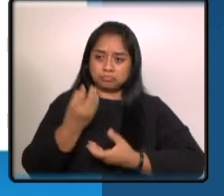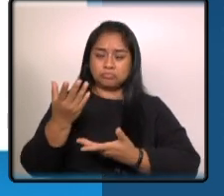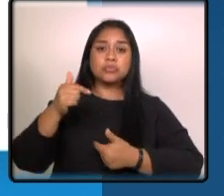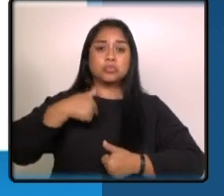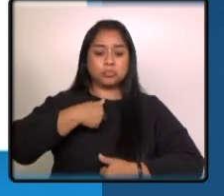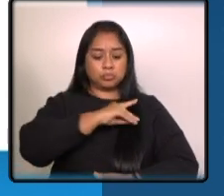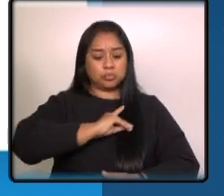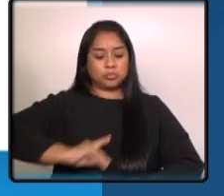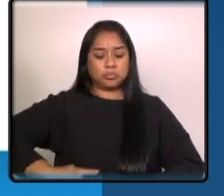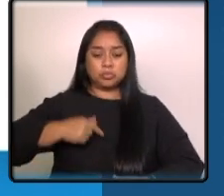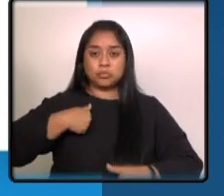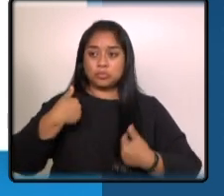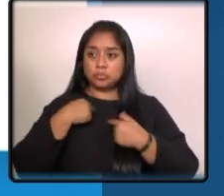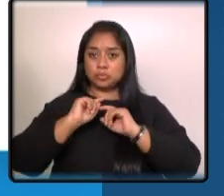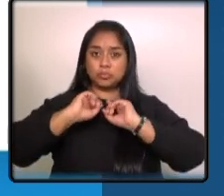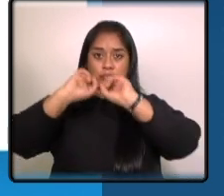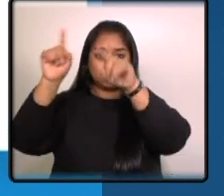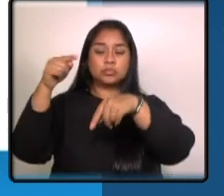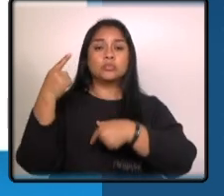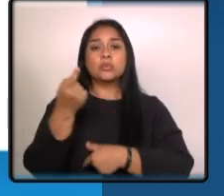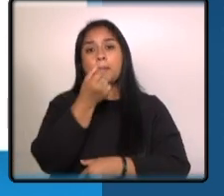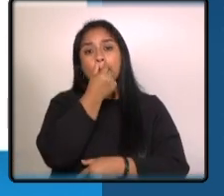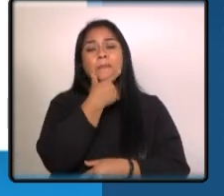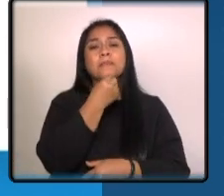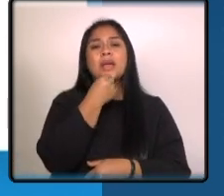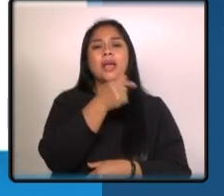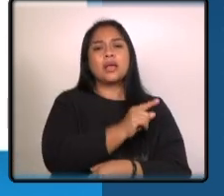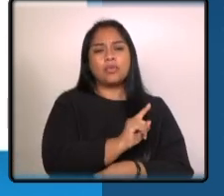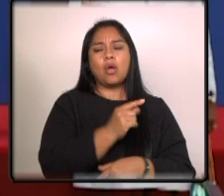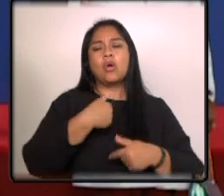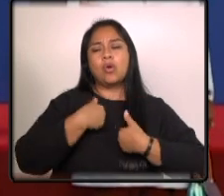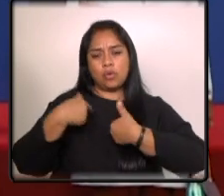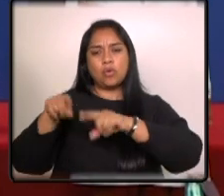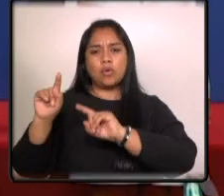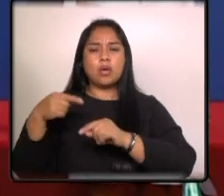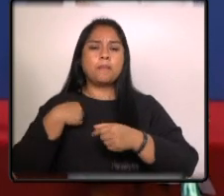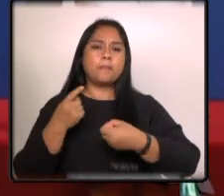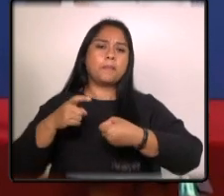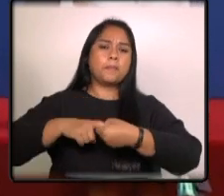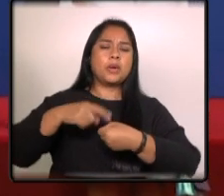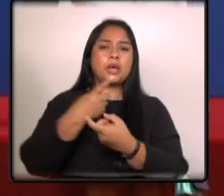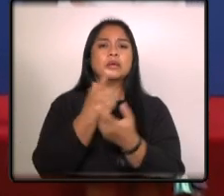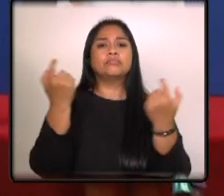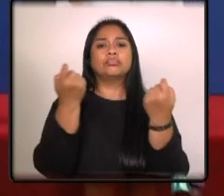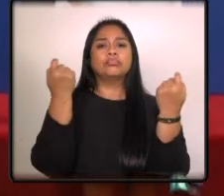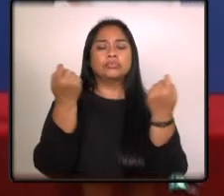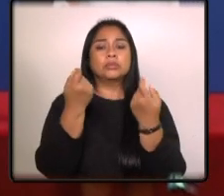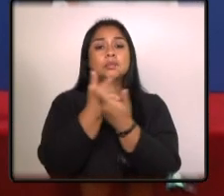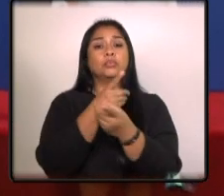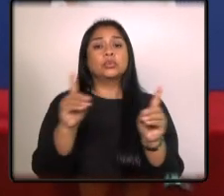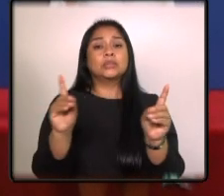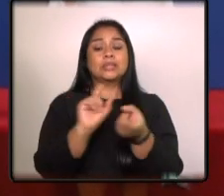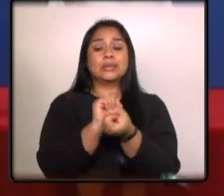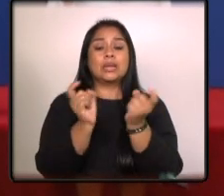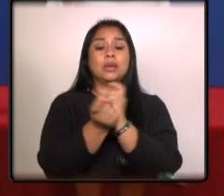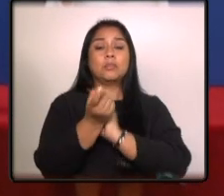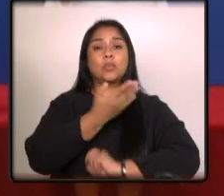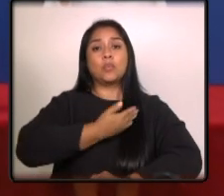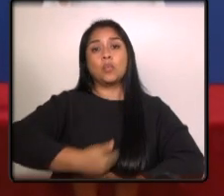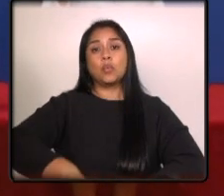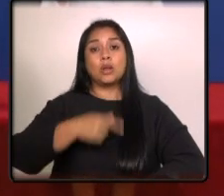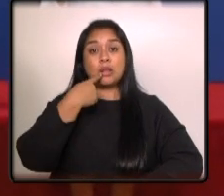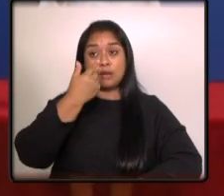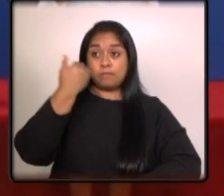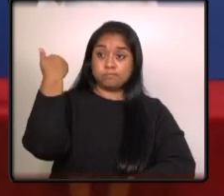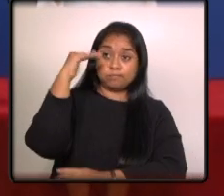delegada del mandatario bernardo arevalo para participar en la celebración democrática de transmisión de mando indicando que dicho